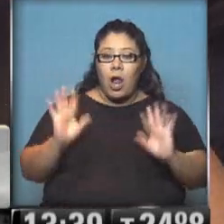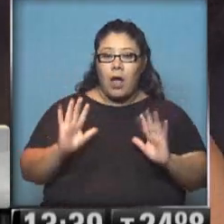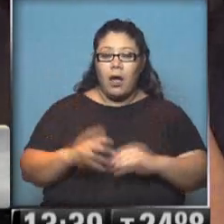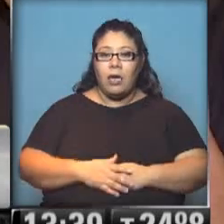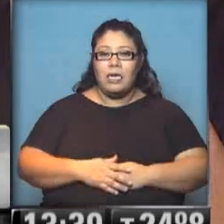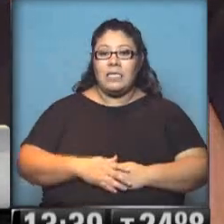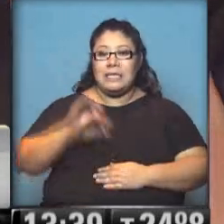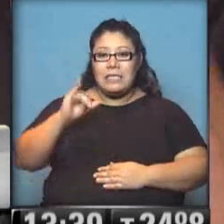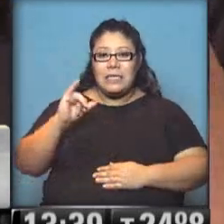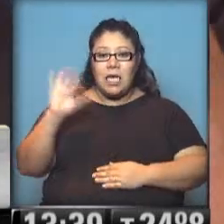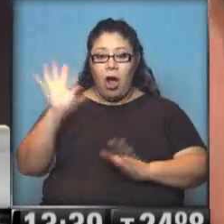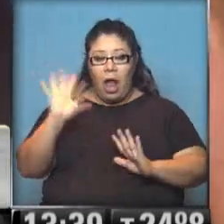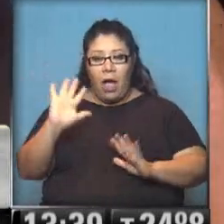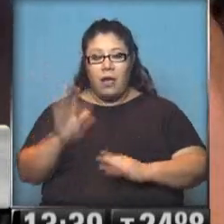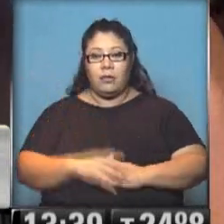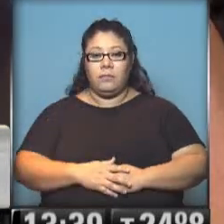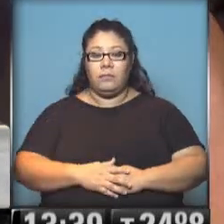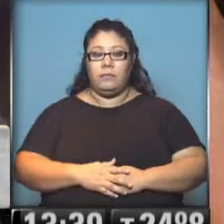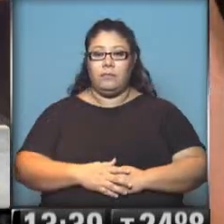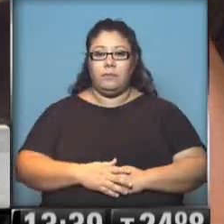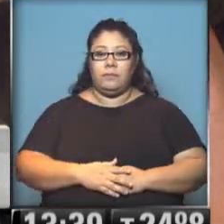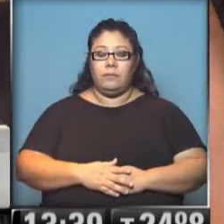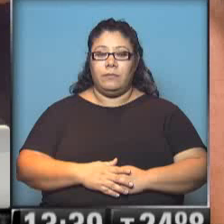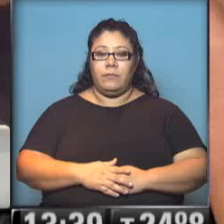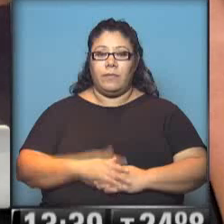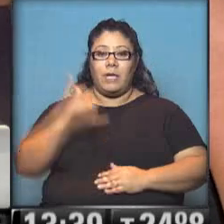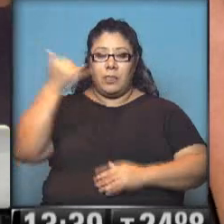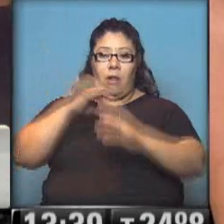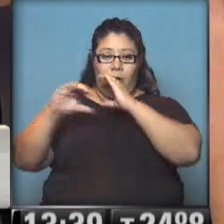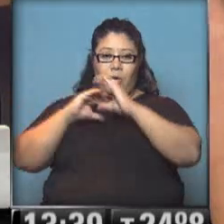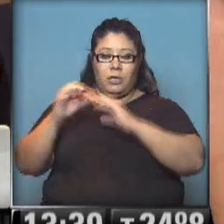Que... ¿Dónde están los chicos?